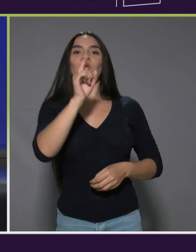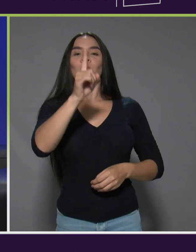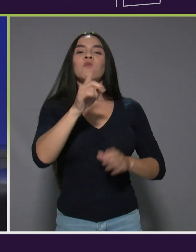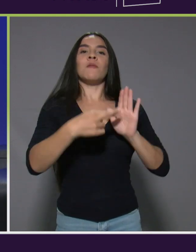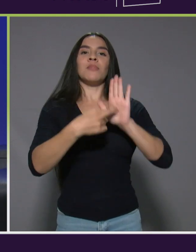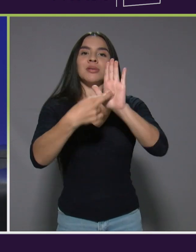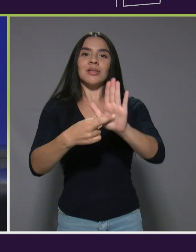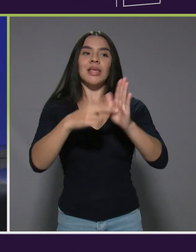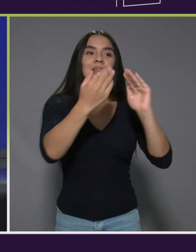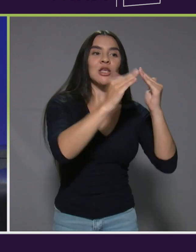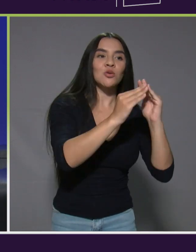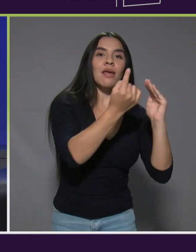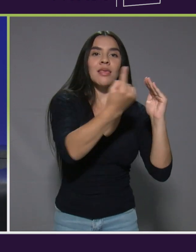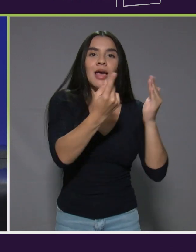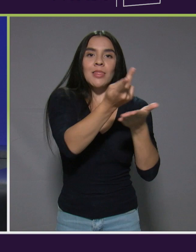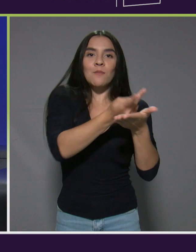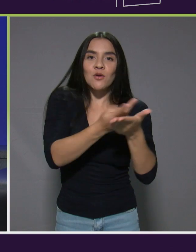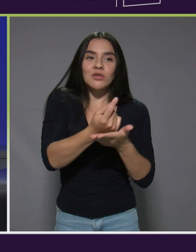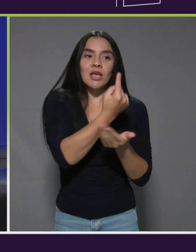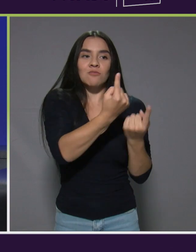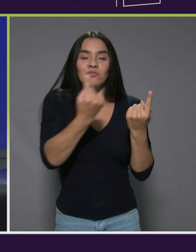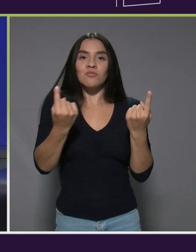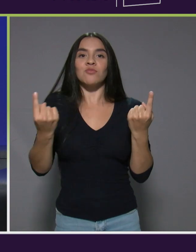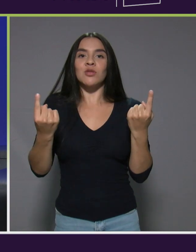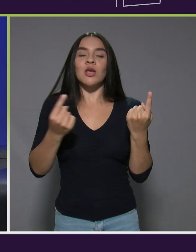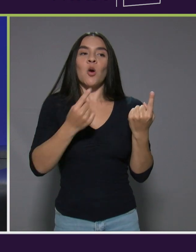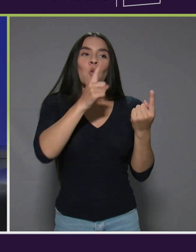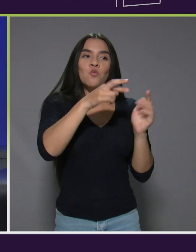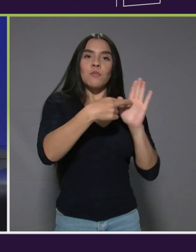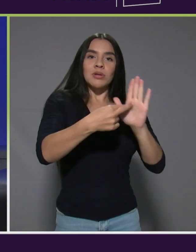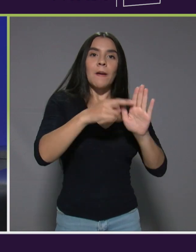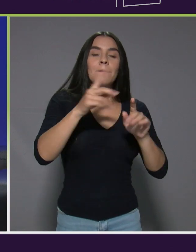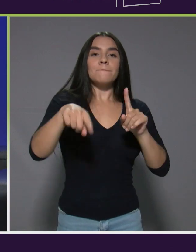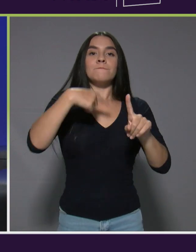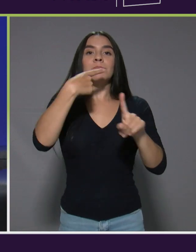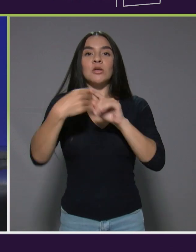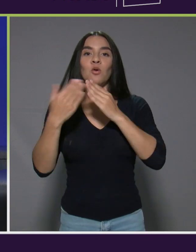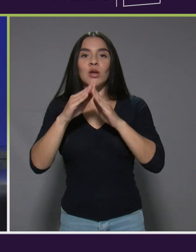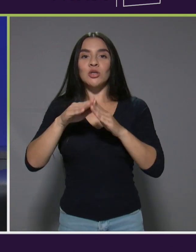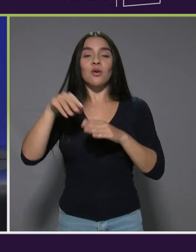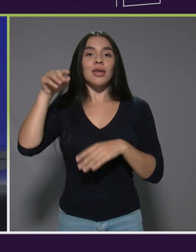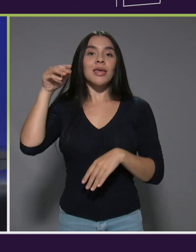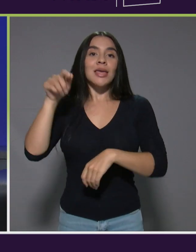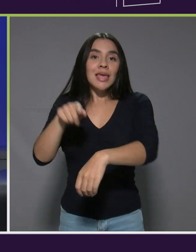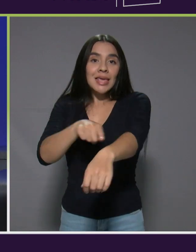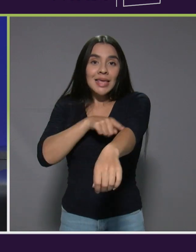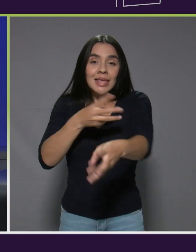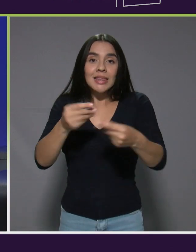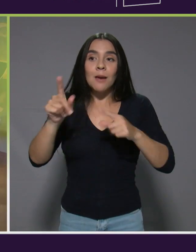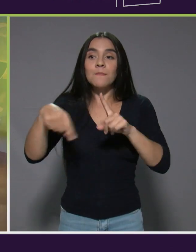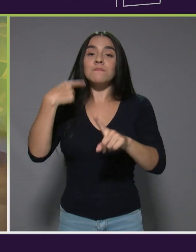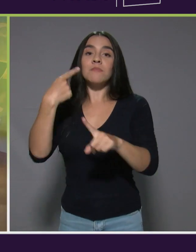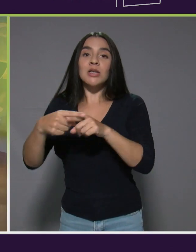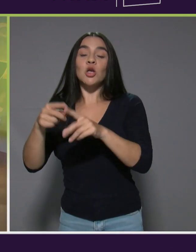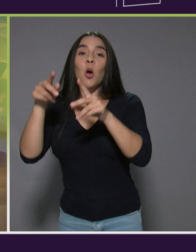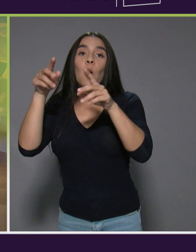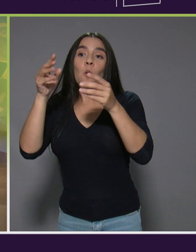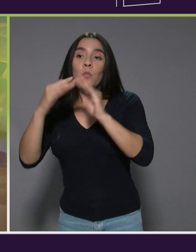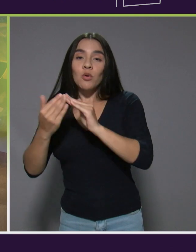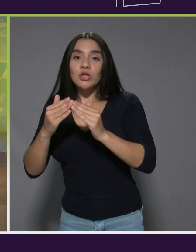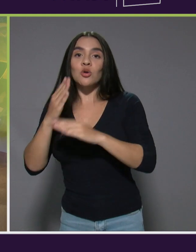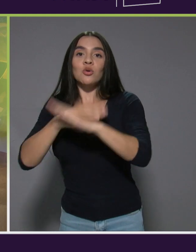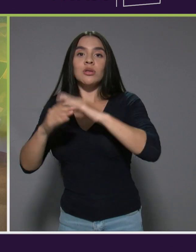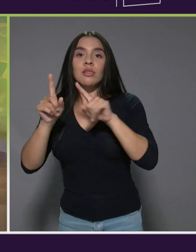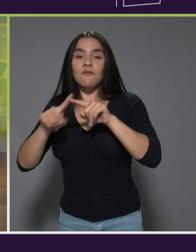y de cada provincia, un representante 7, más población indígena, más población con discapacidad y otros grupos.